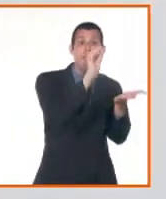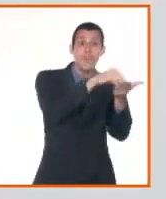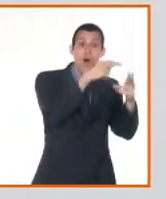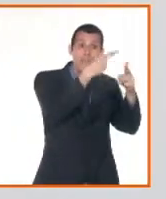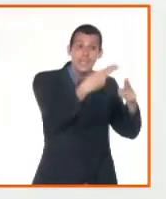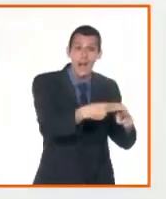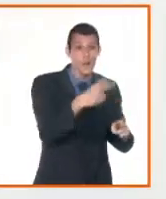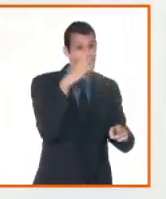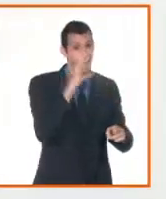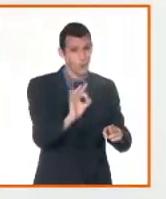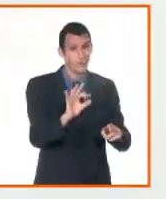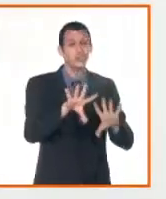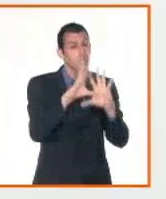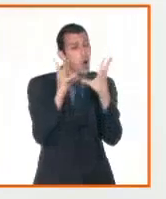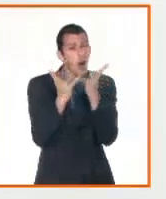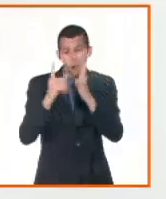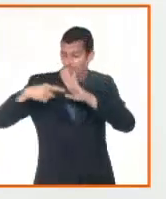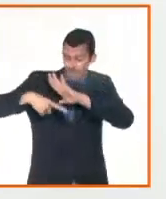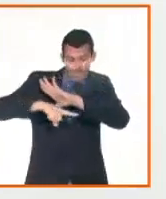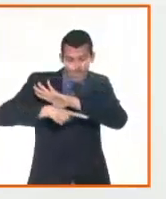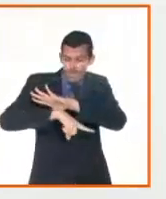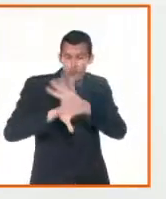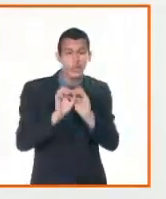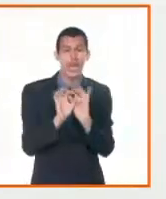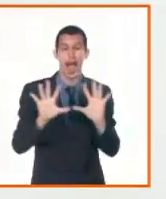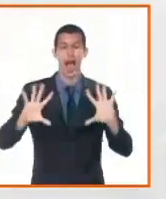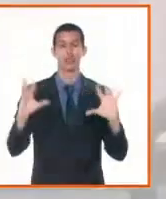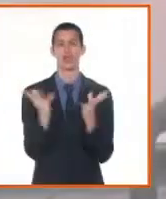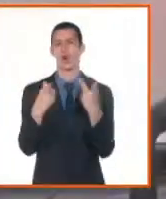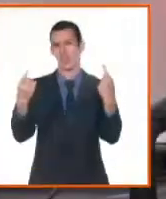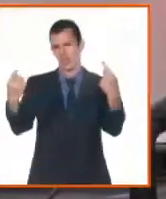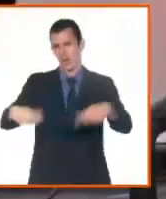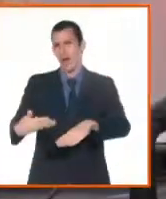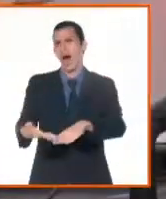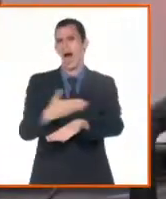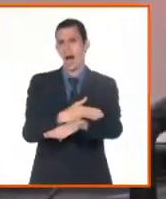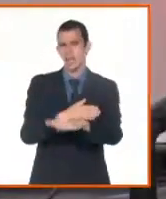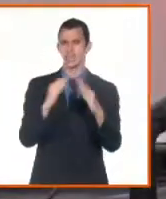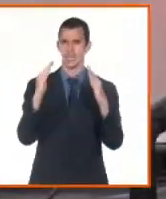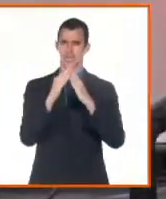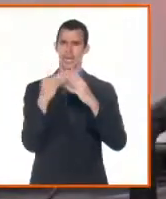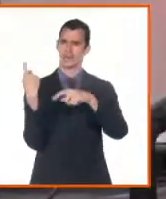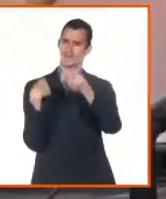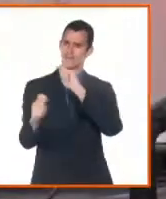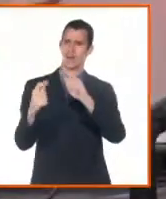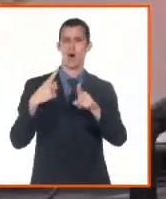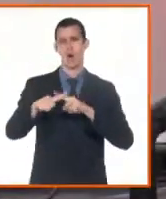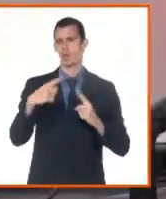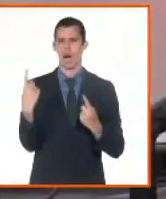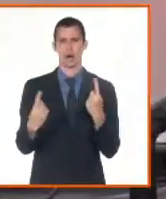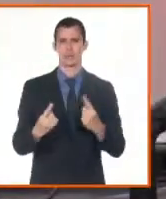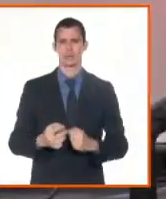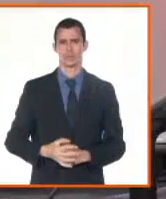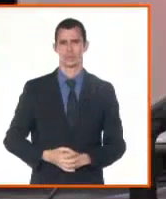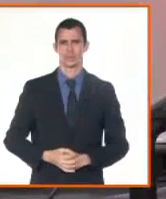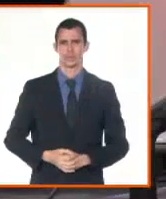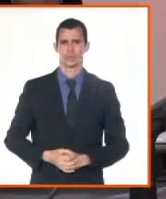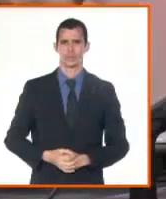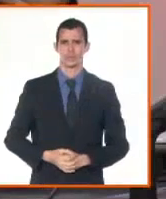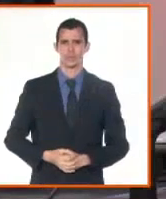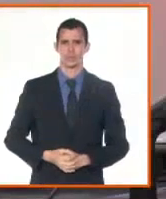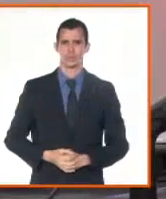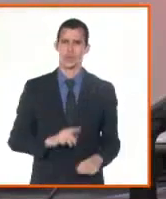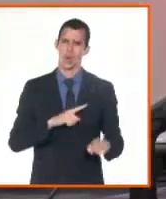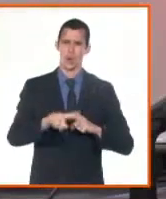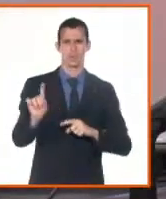seguridad. A la Alicia de transformación también en esta actividad, ¿hacia qué apunta la transformación? ¿Cuáles son los pasos que se están dando también